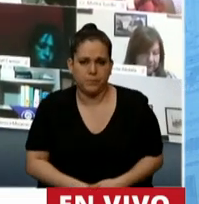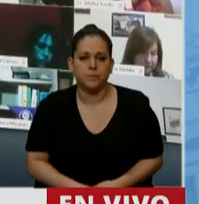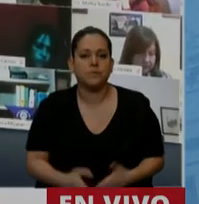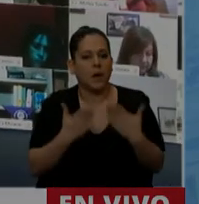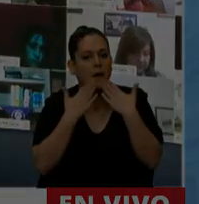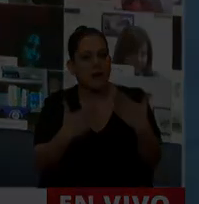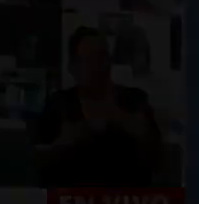diputada Zapag.